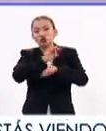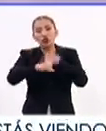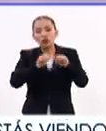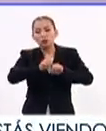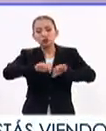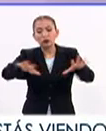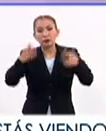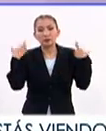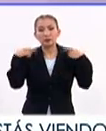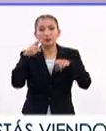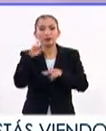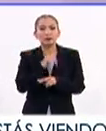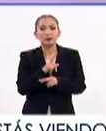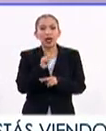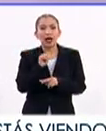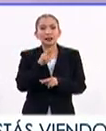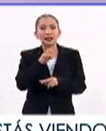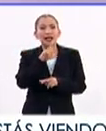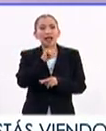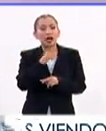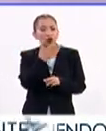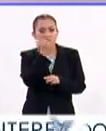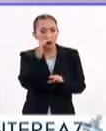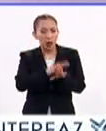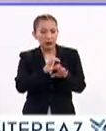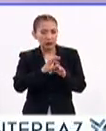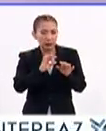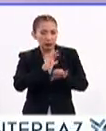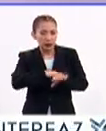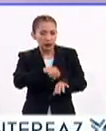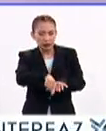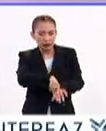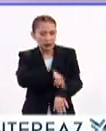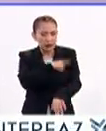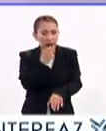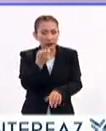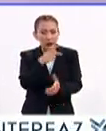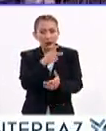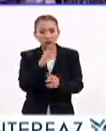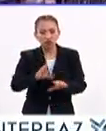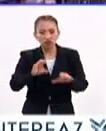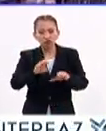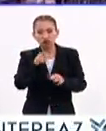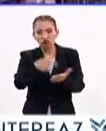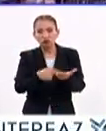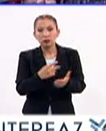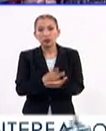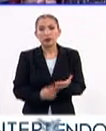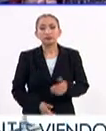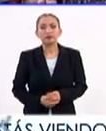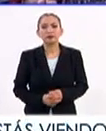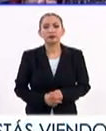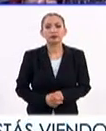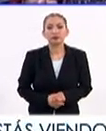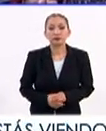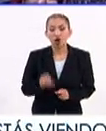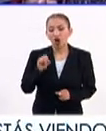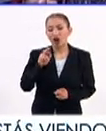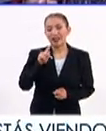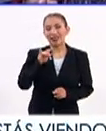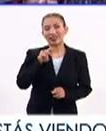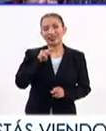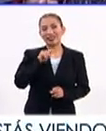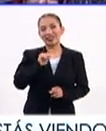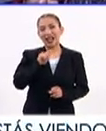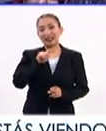la comunidad. Maestra Arcelia, no sé si nos podría explicar un poco más acerca de este programa. Muy bien, bueno, Oriéntate, bueno, ha